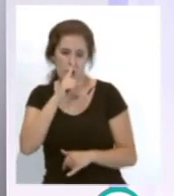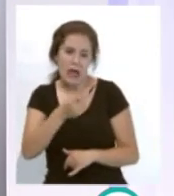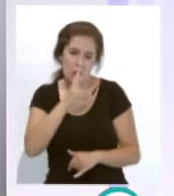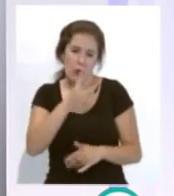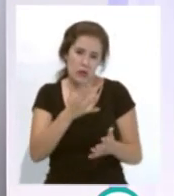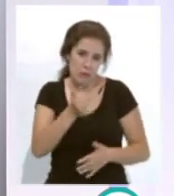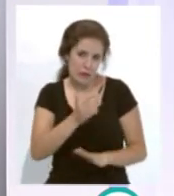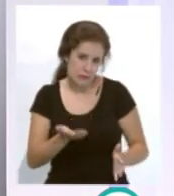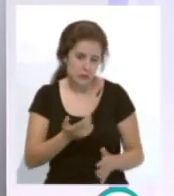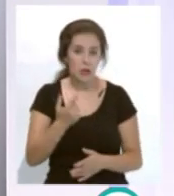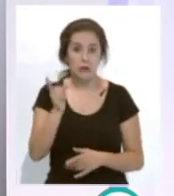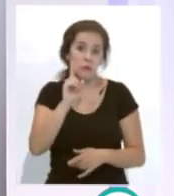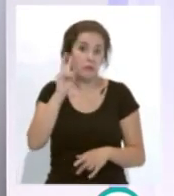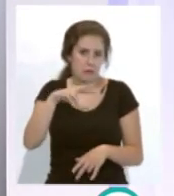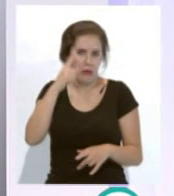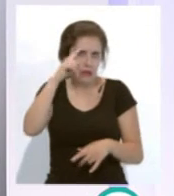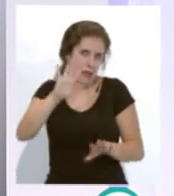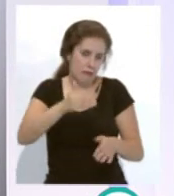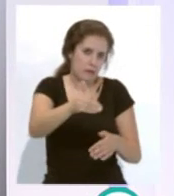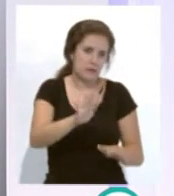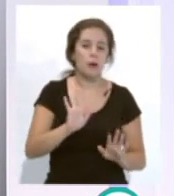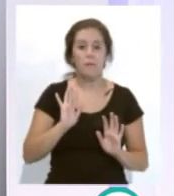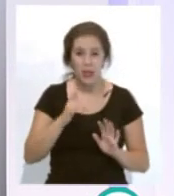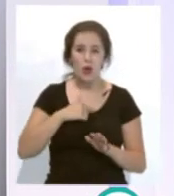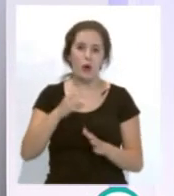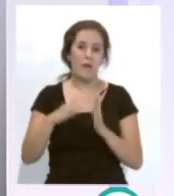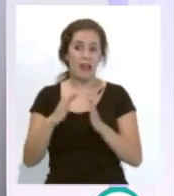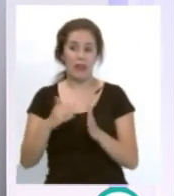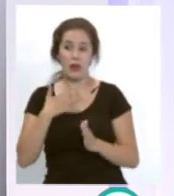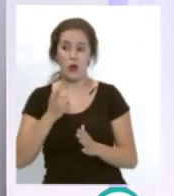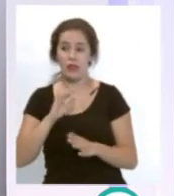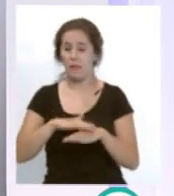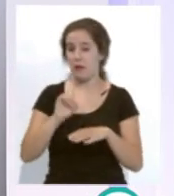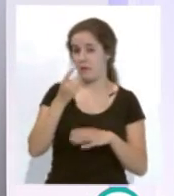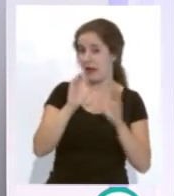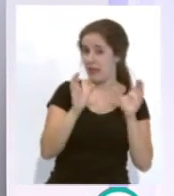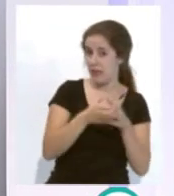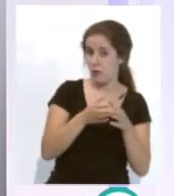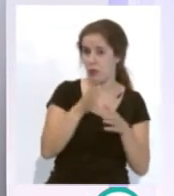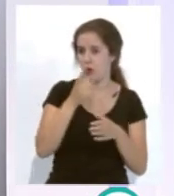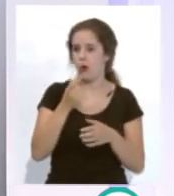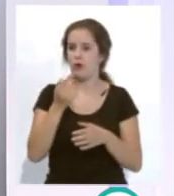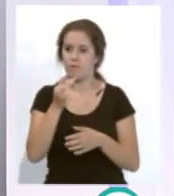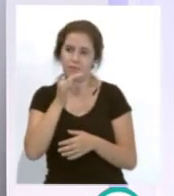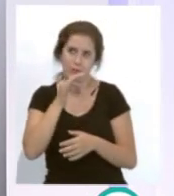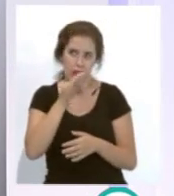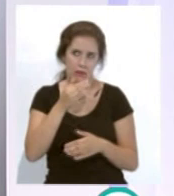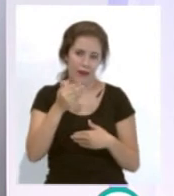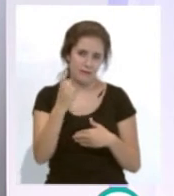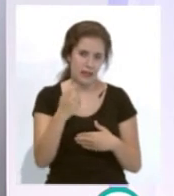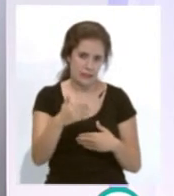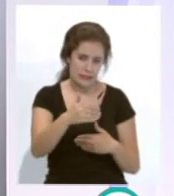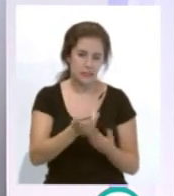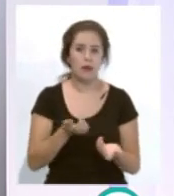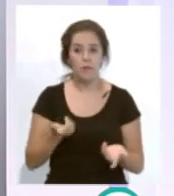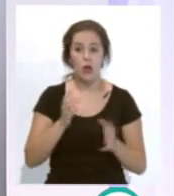añitos más, bueno, que nunca se sabe, porque si el Valencia no lo quiere para el primer equipo, porque entiende que le hace falta todavía un poquito más, si el